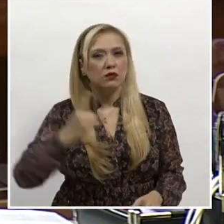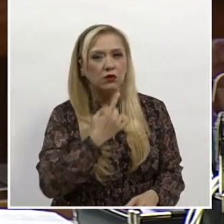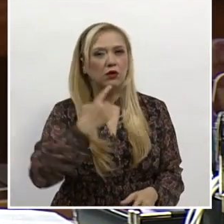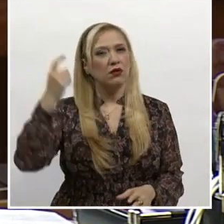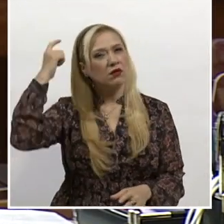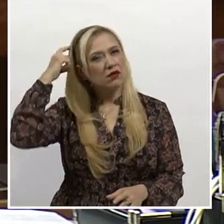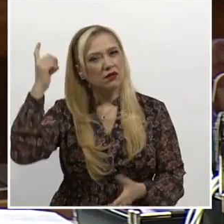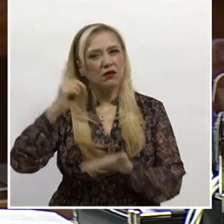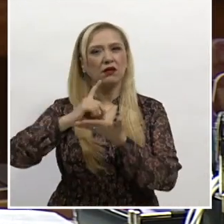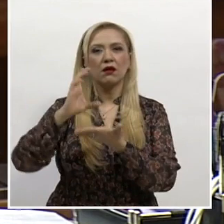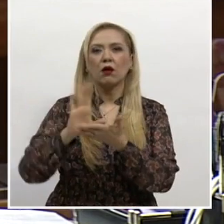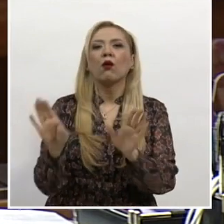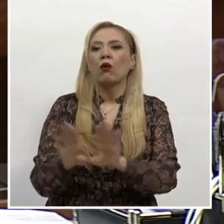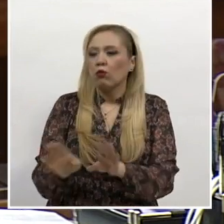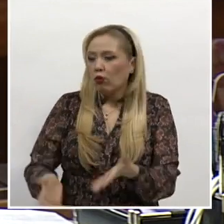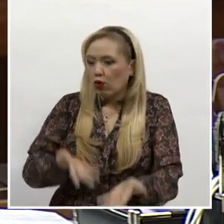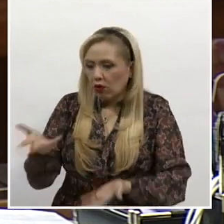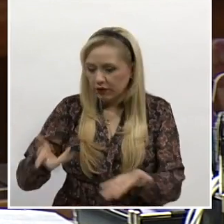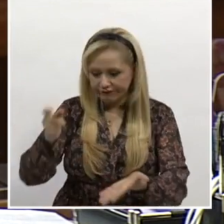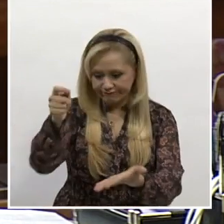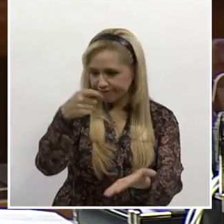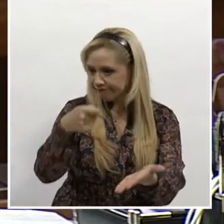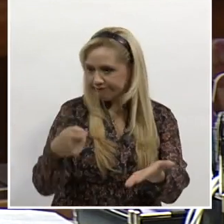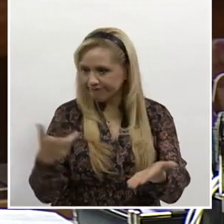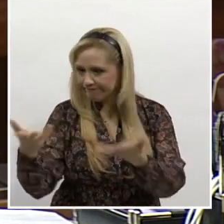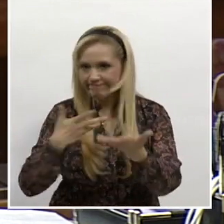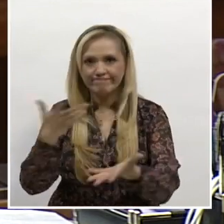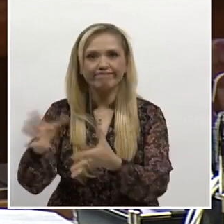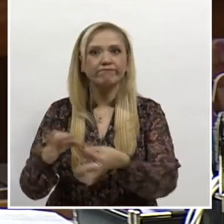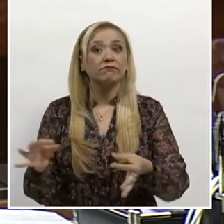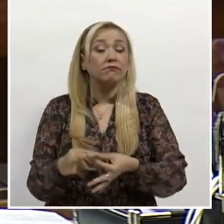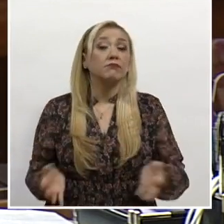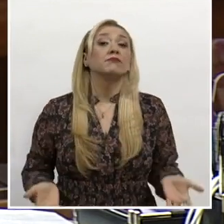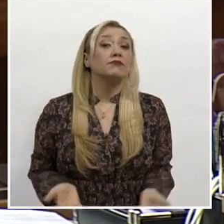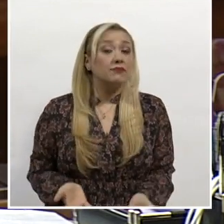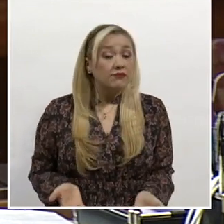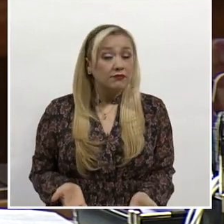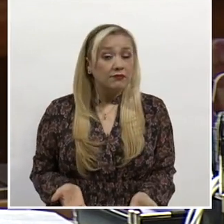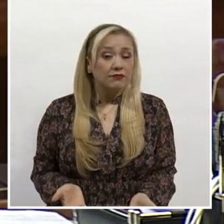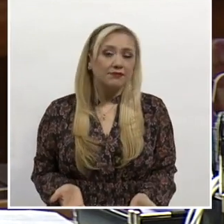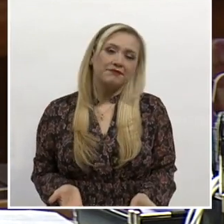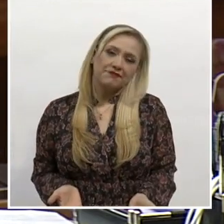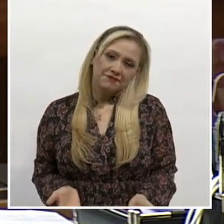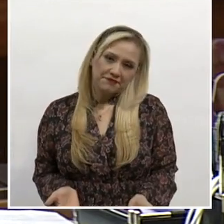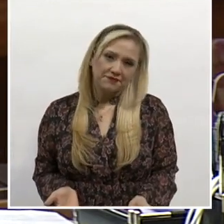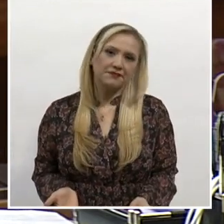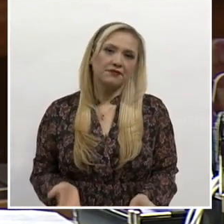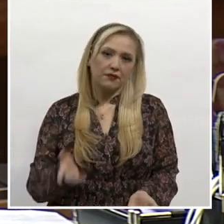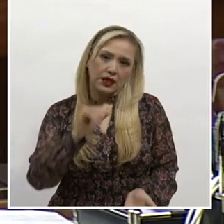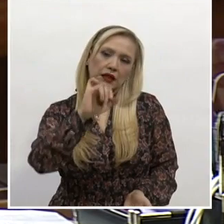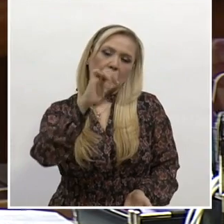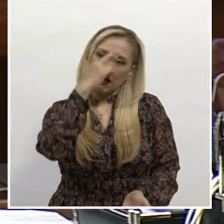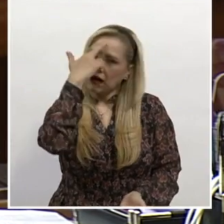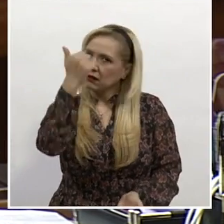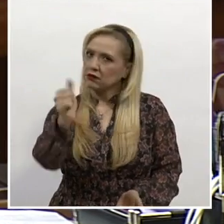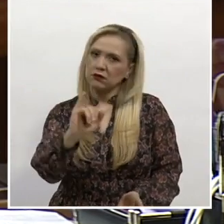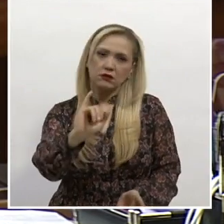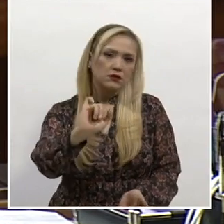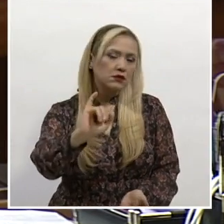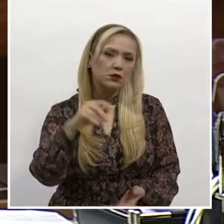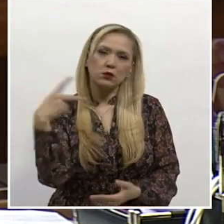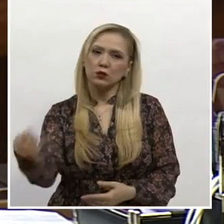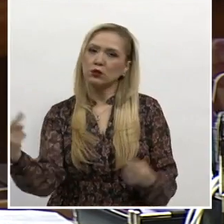al momento de realizar los actos notariales. y podrían parecer medidas razonables, sensibles,